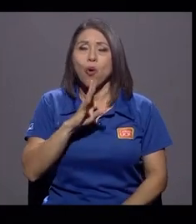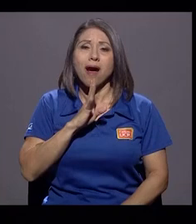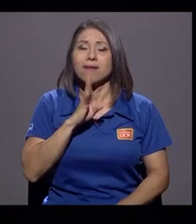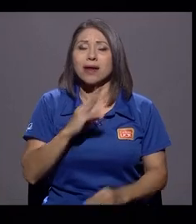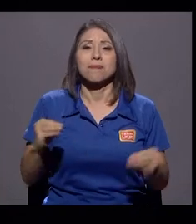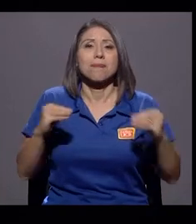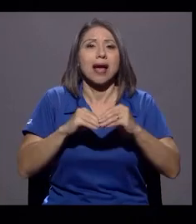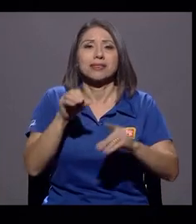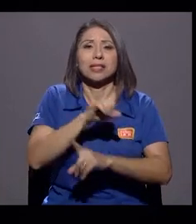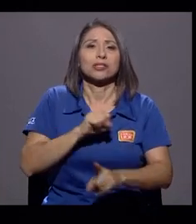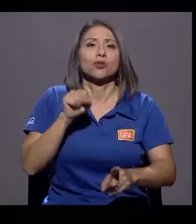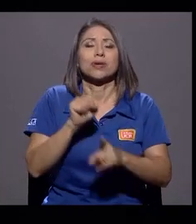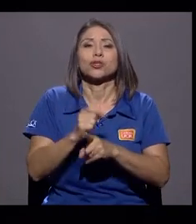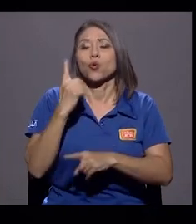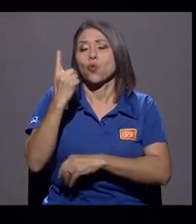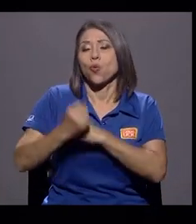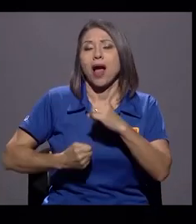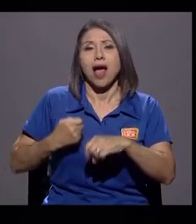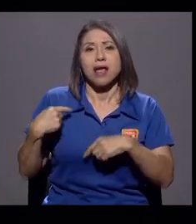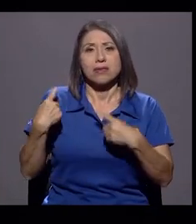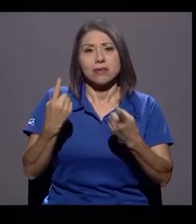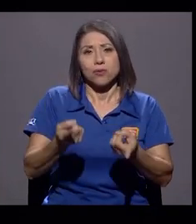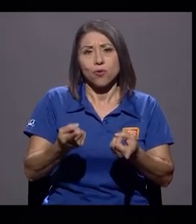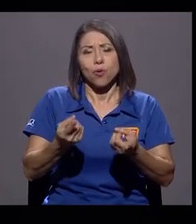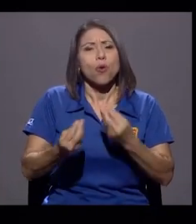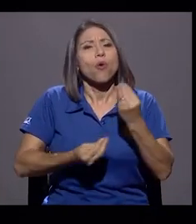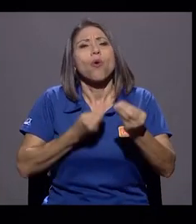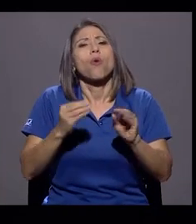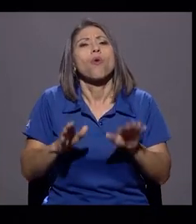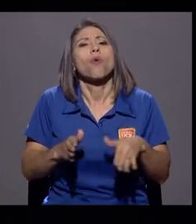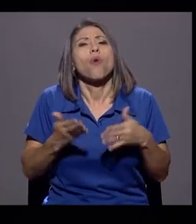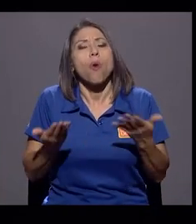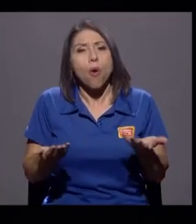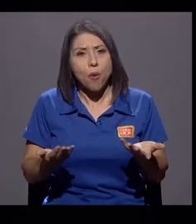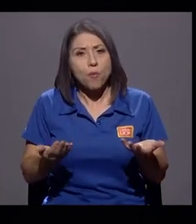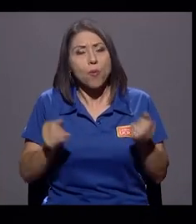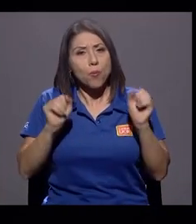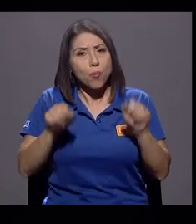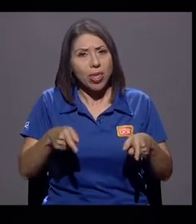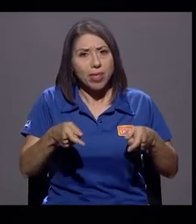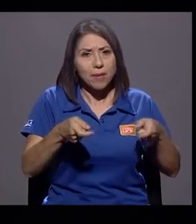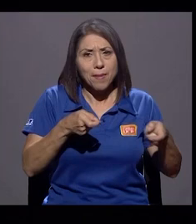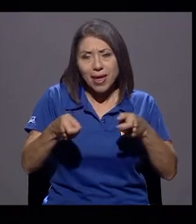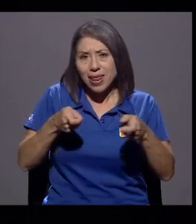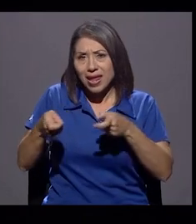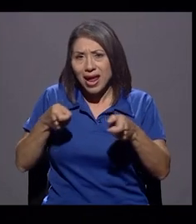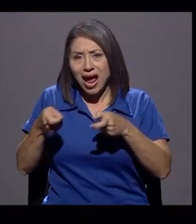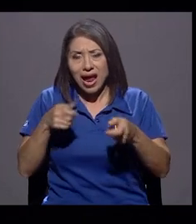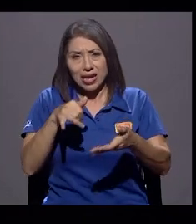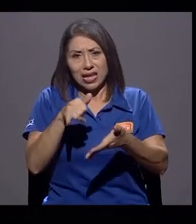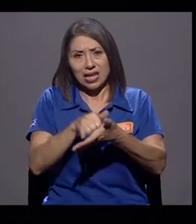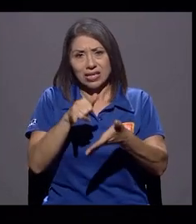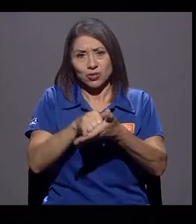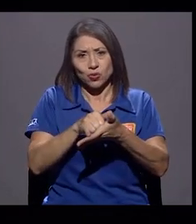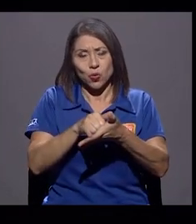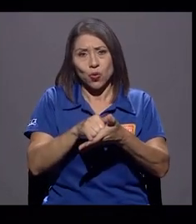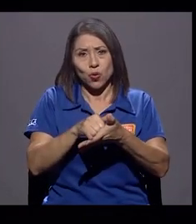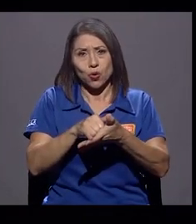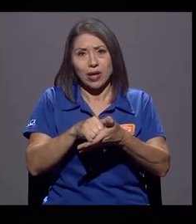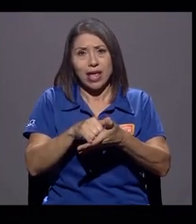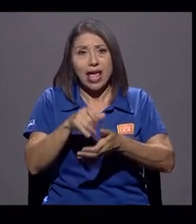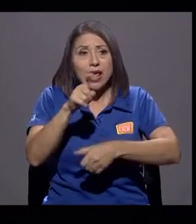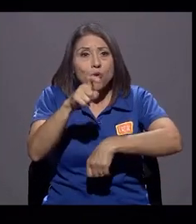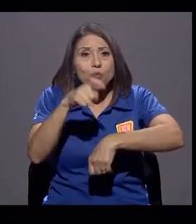año. ¿Cómo se puede también tratar de manejar esas vocerías cuando usted deseaba